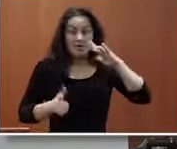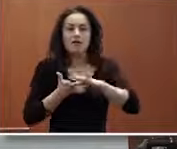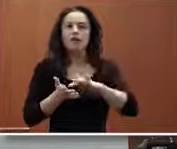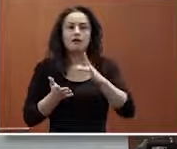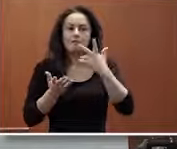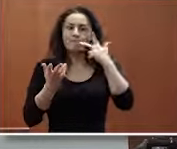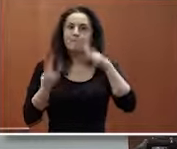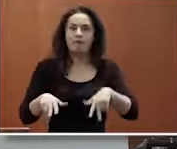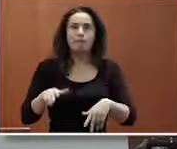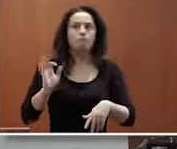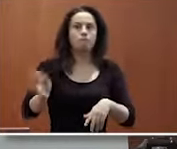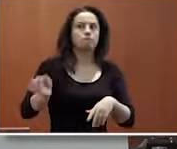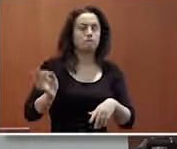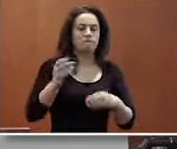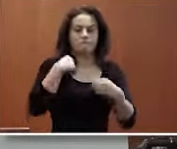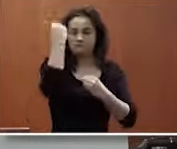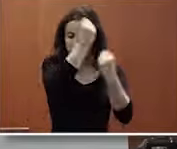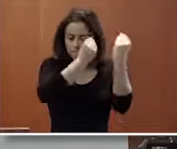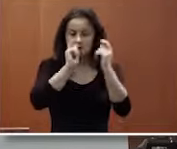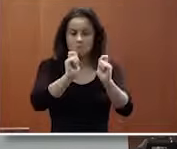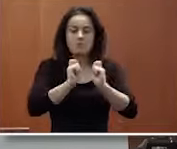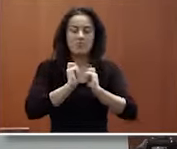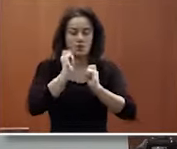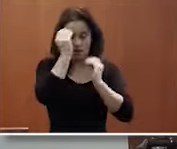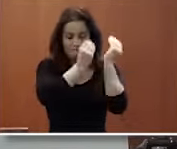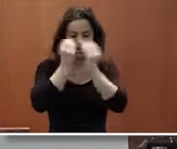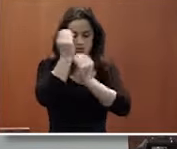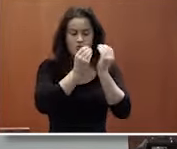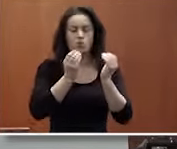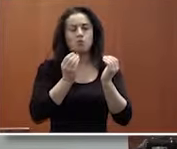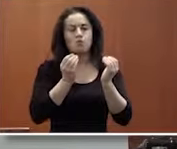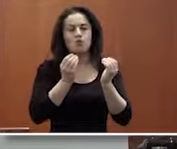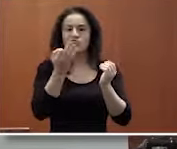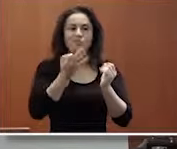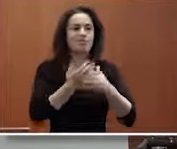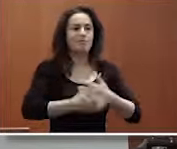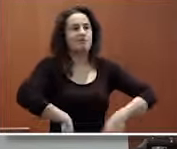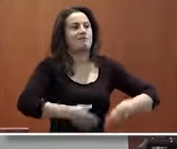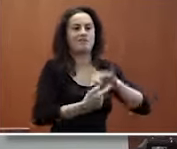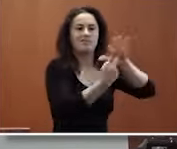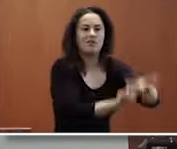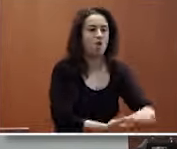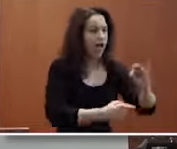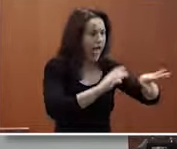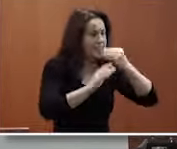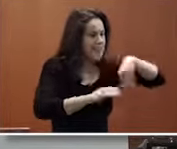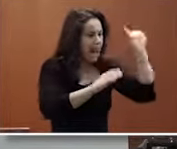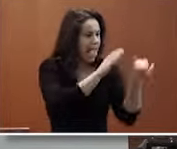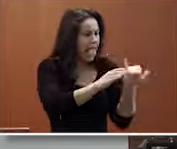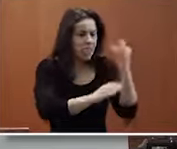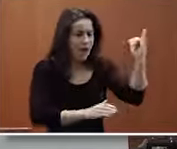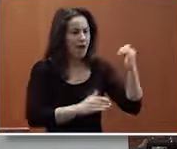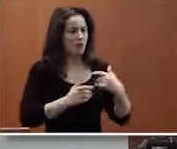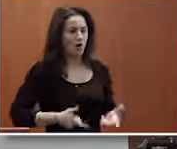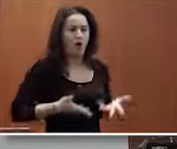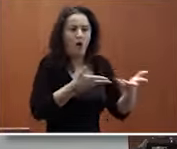que no lo habían pensado que no habían recapacitado que les ha hecho pensar sobre efectivamente no discriminar no tratar de no frenar ese talento de estar atentos